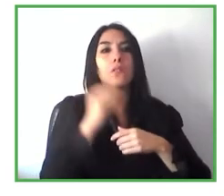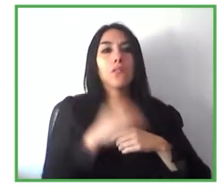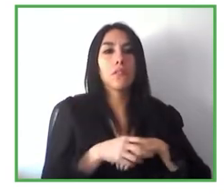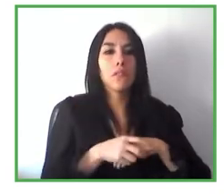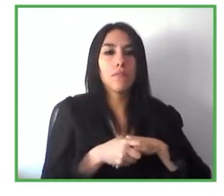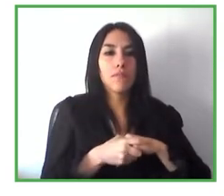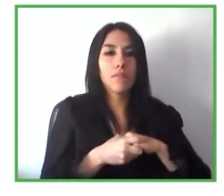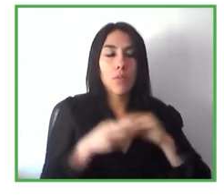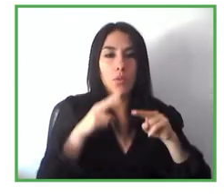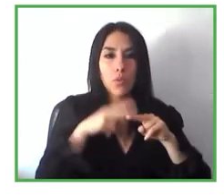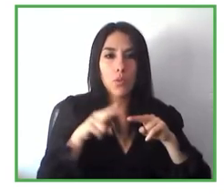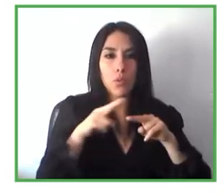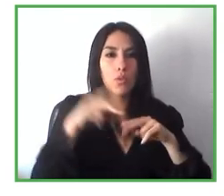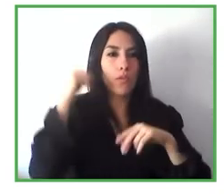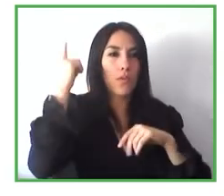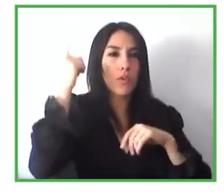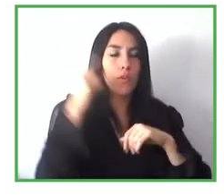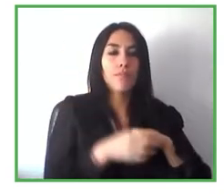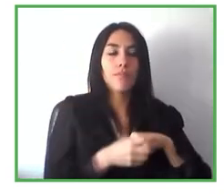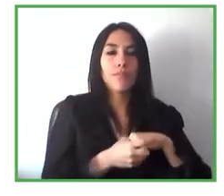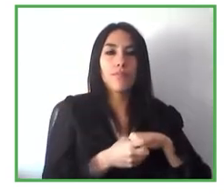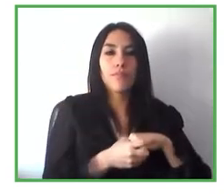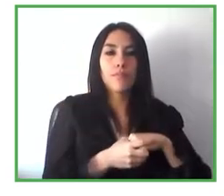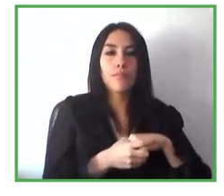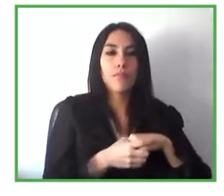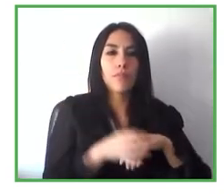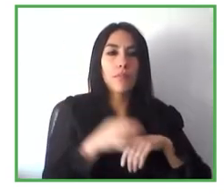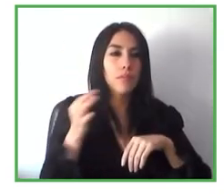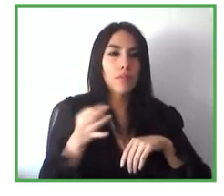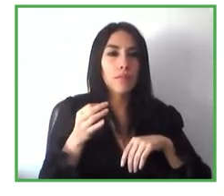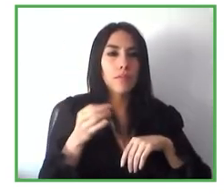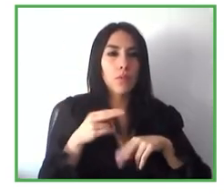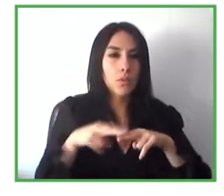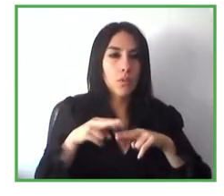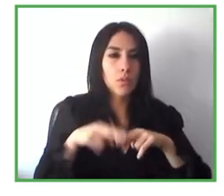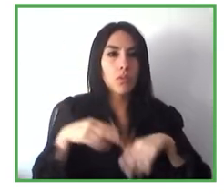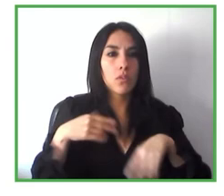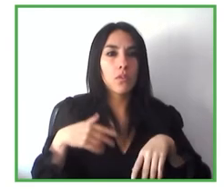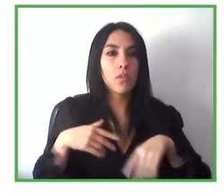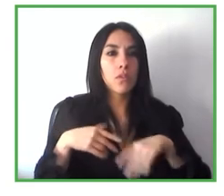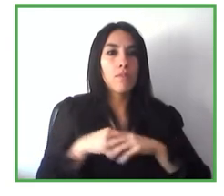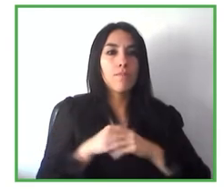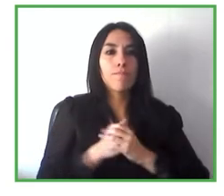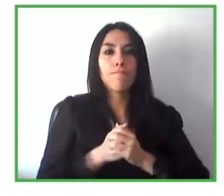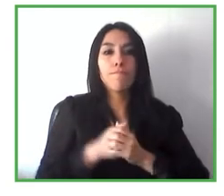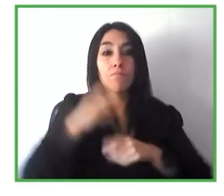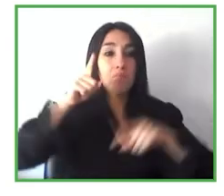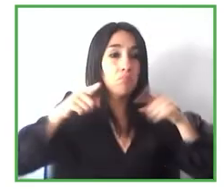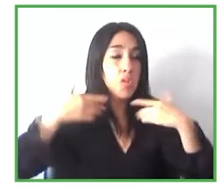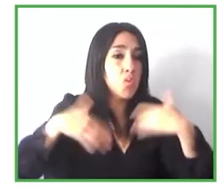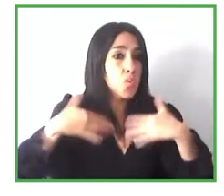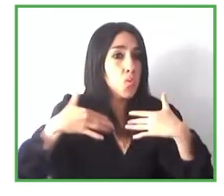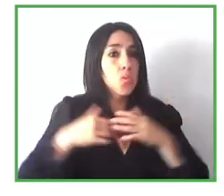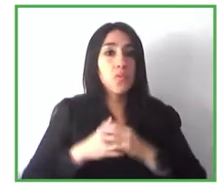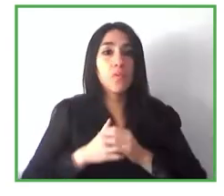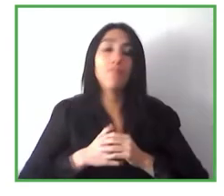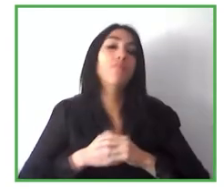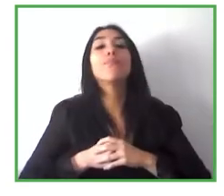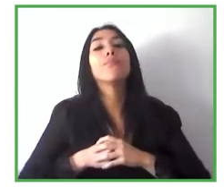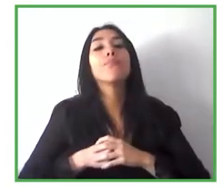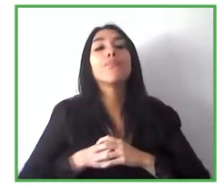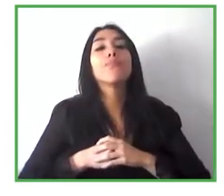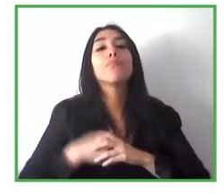hay usuarios extremos aunque tienen unas necesidades finalmente extremas para deambular o para estar o para